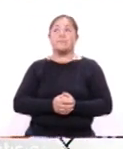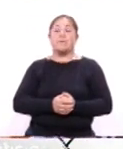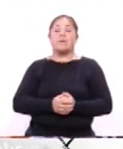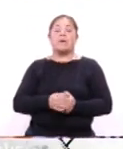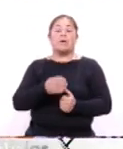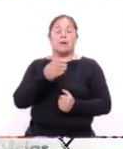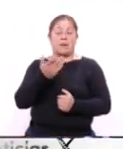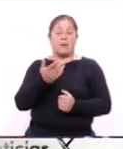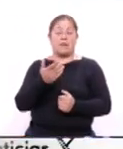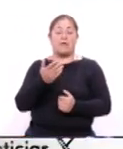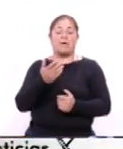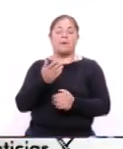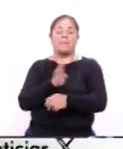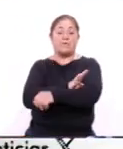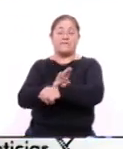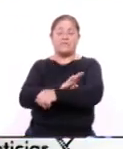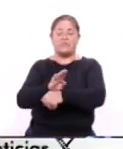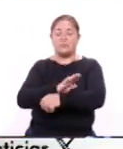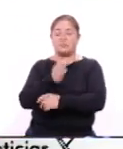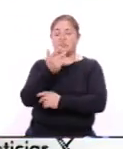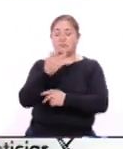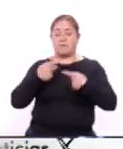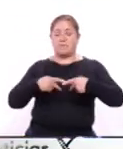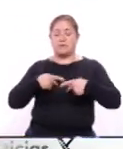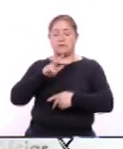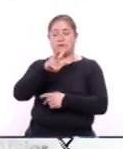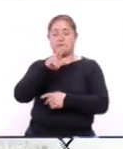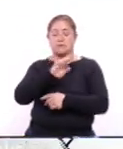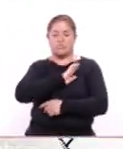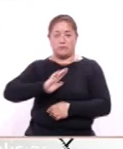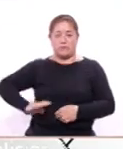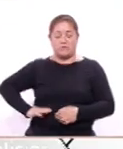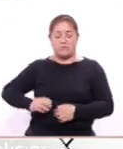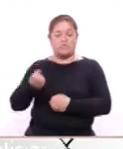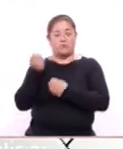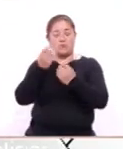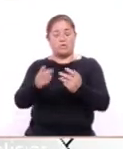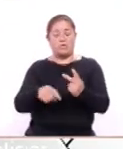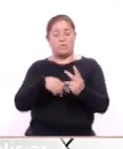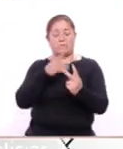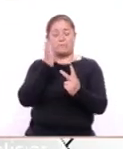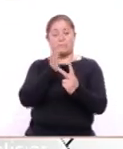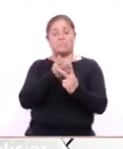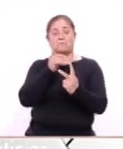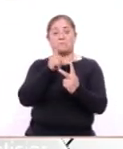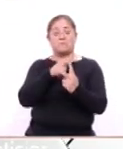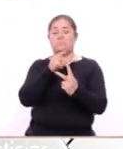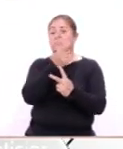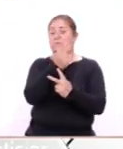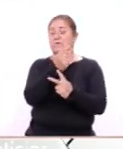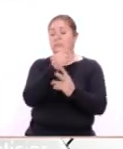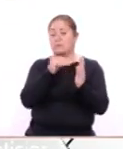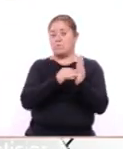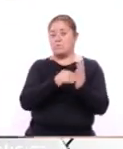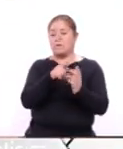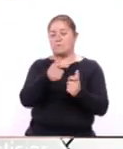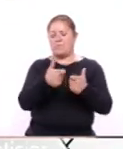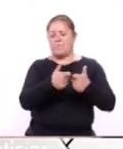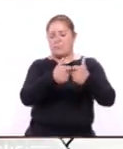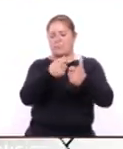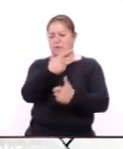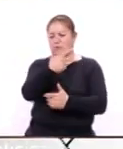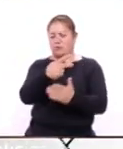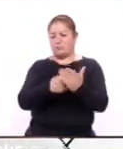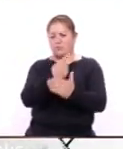beneficiaron a 50 personas de 18 municipios, quienes recibieron 25 mil pesos que emplearán para fortalecer sus